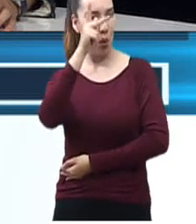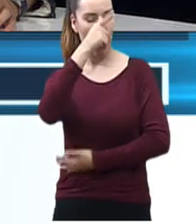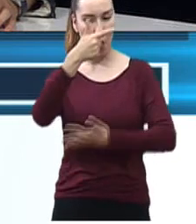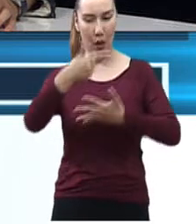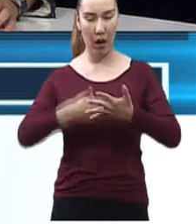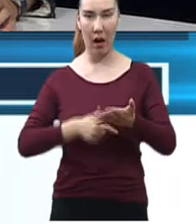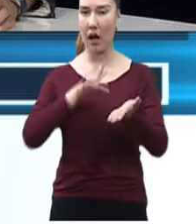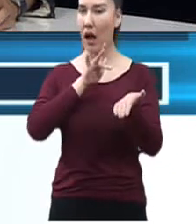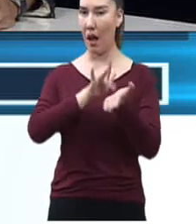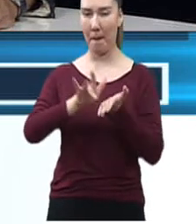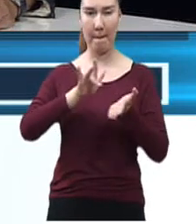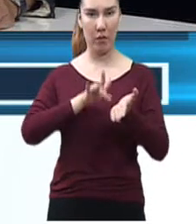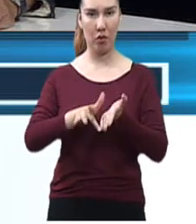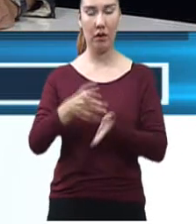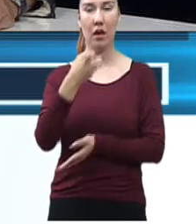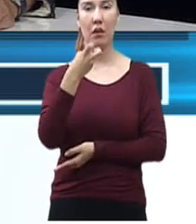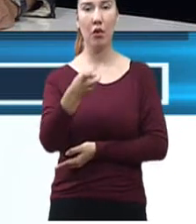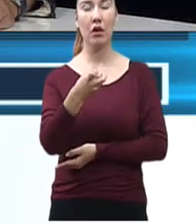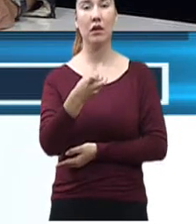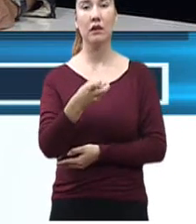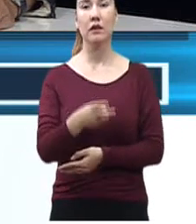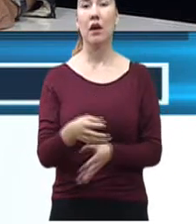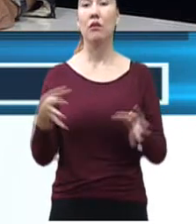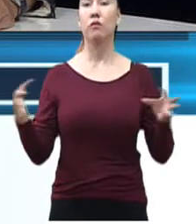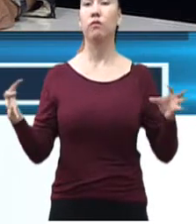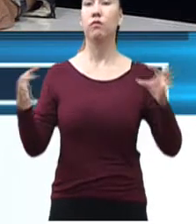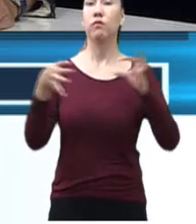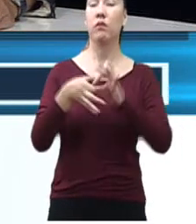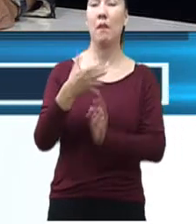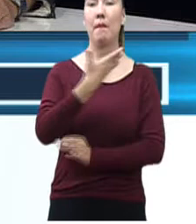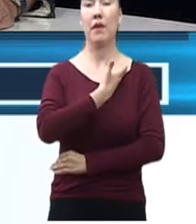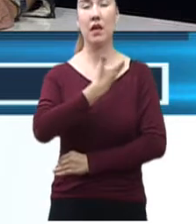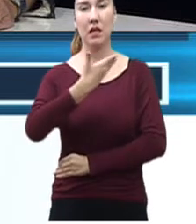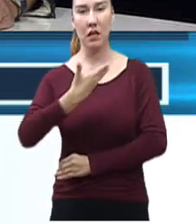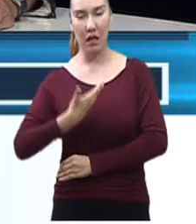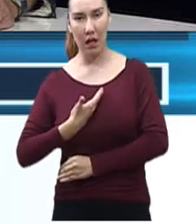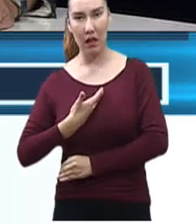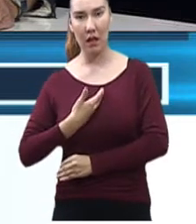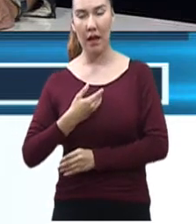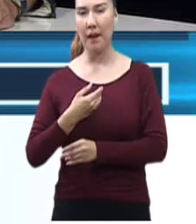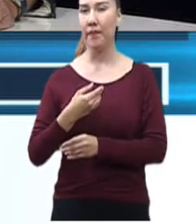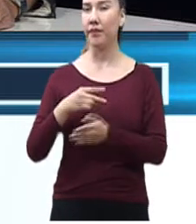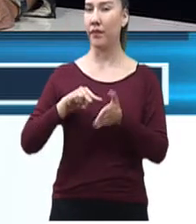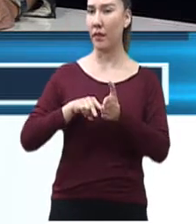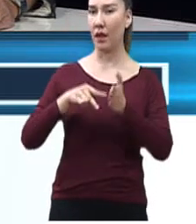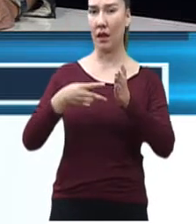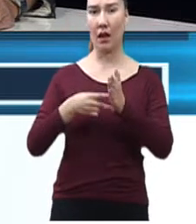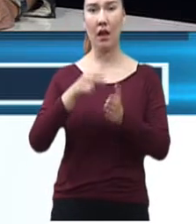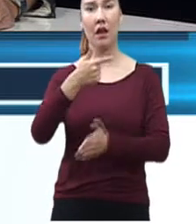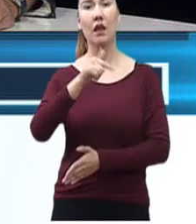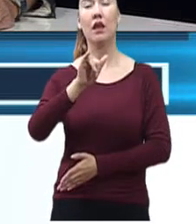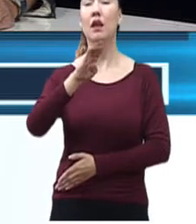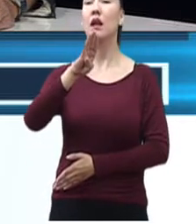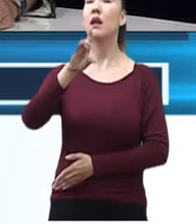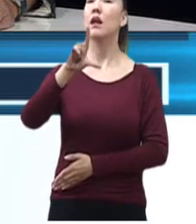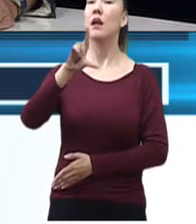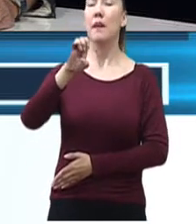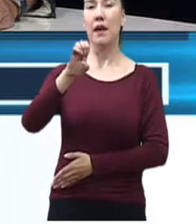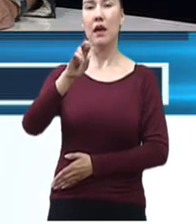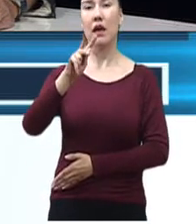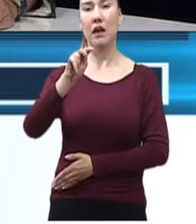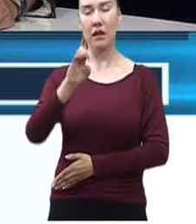estado de la mano con el presidente, el ingeniero Gilberto, y nos ha dado la apertura para poder